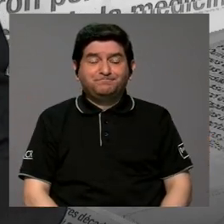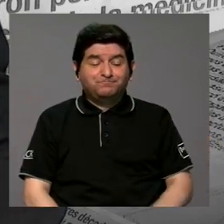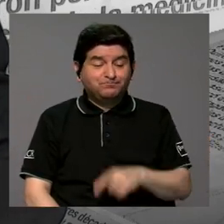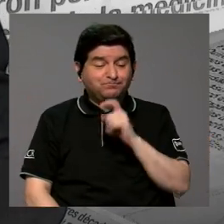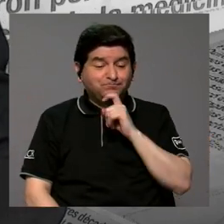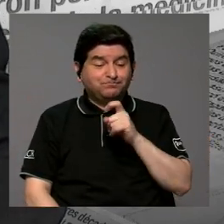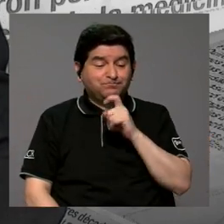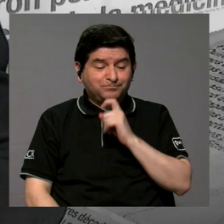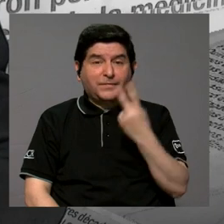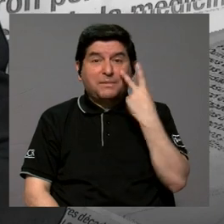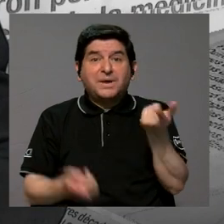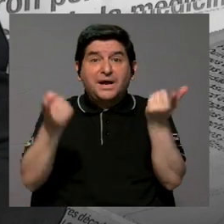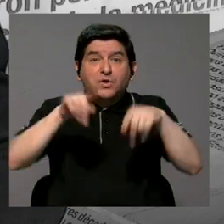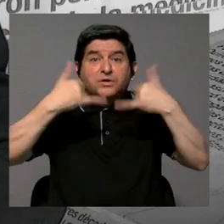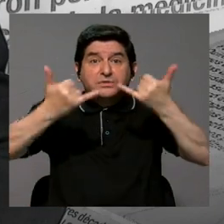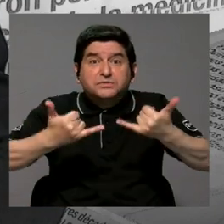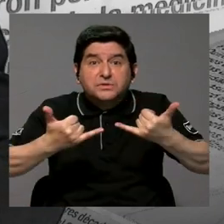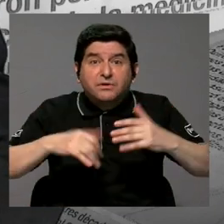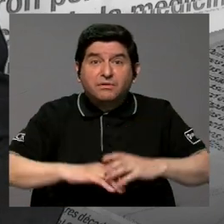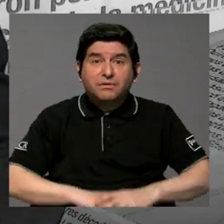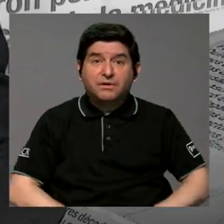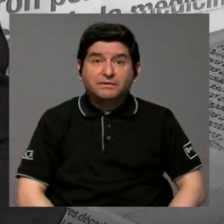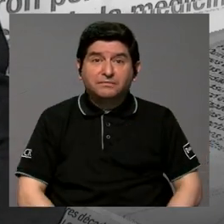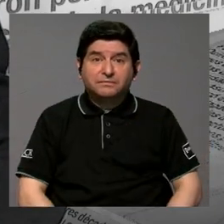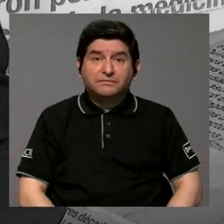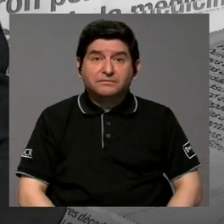es difícil vea usted esto que sucedió ahora con